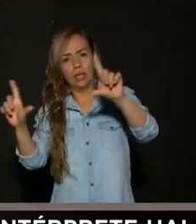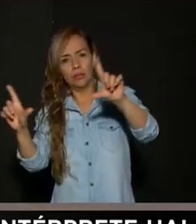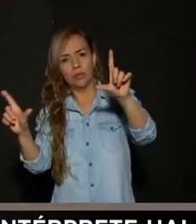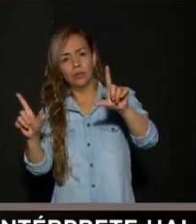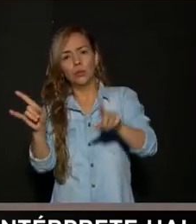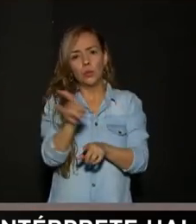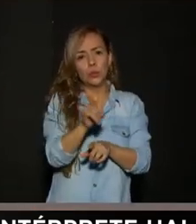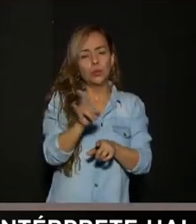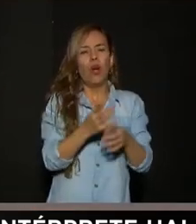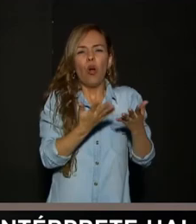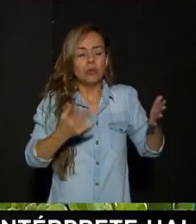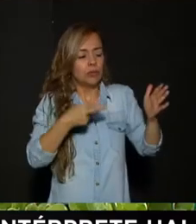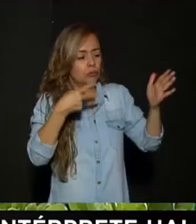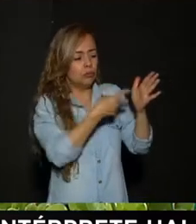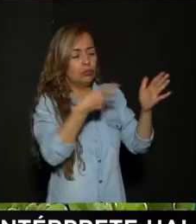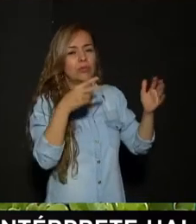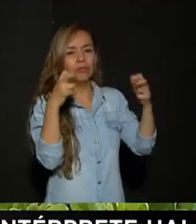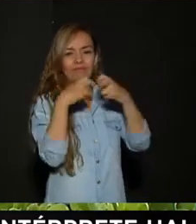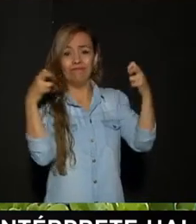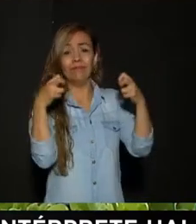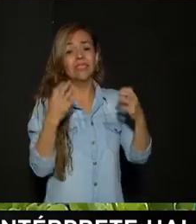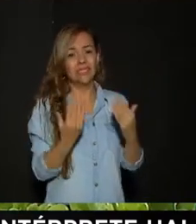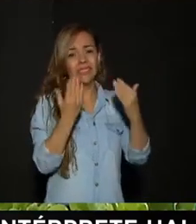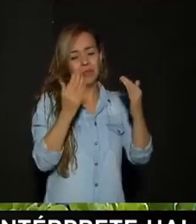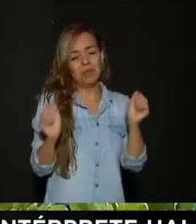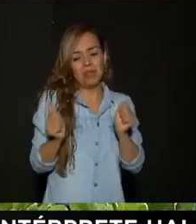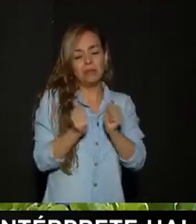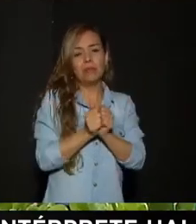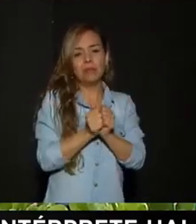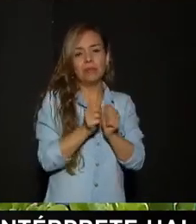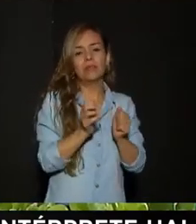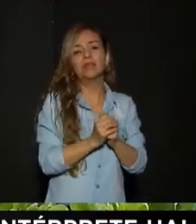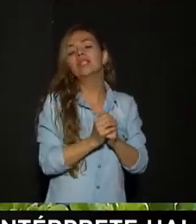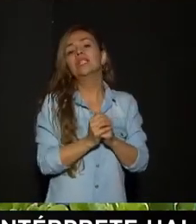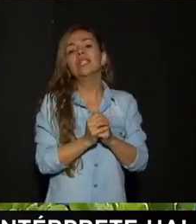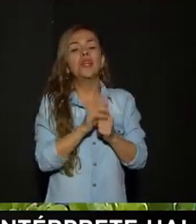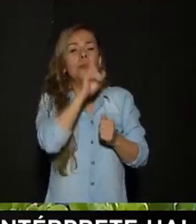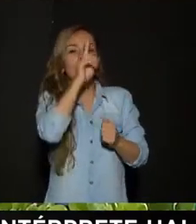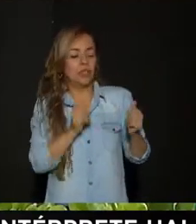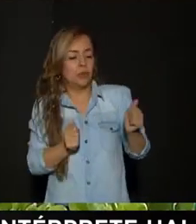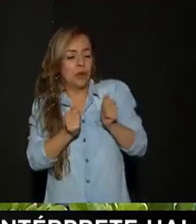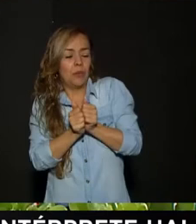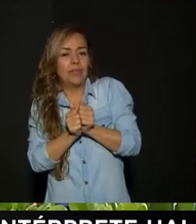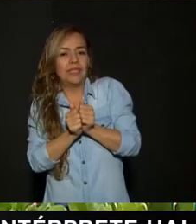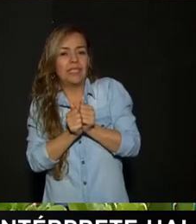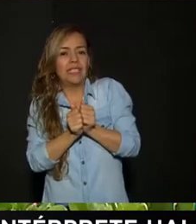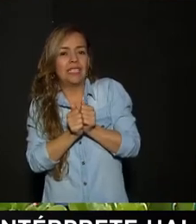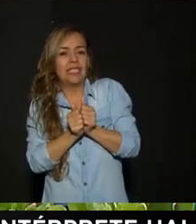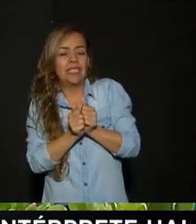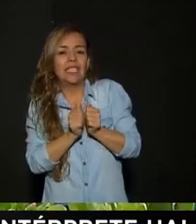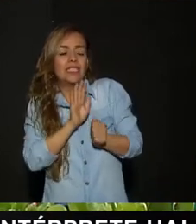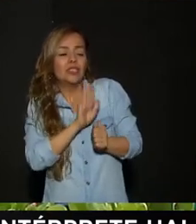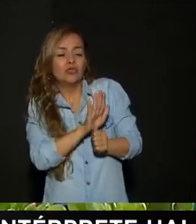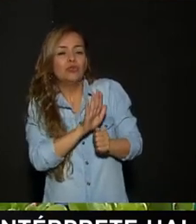De los electrodomésticos Y son como una compañera Prácticamente De vida Porque ellas son Perennes